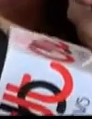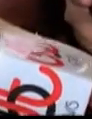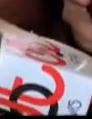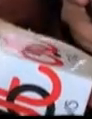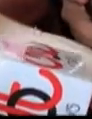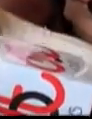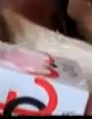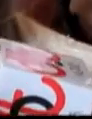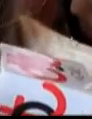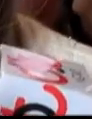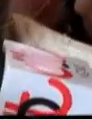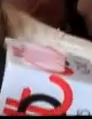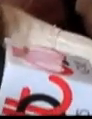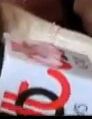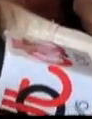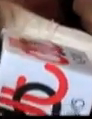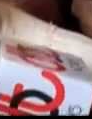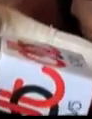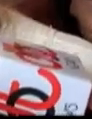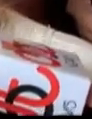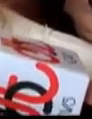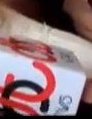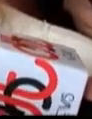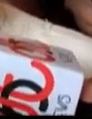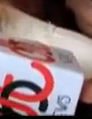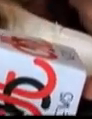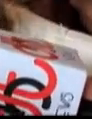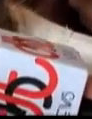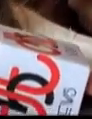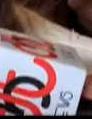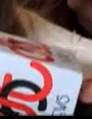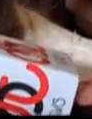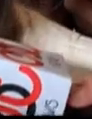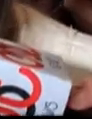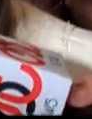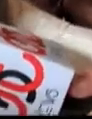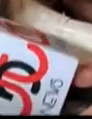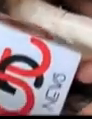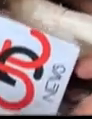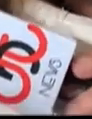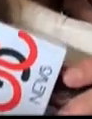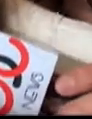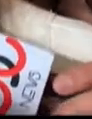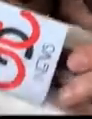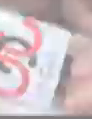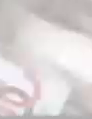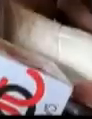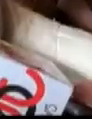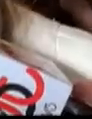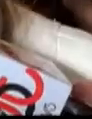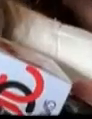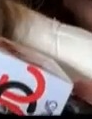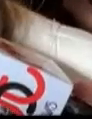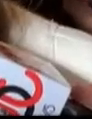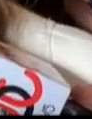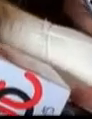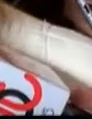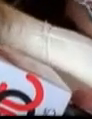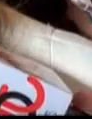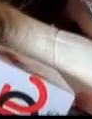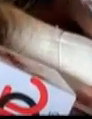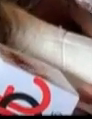presidente desde campaña y pues tendrá que trabajar desde el Congreso. Nosotros, mientras tanto, la materia deportiva, y pues a